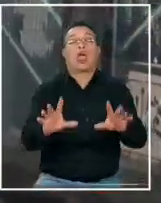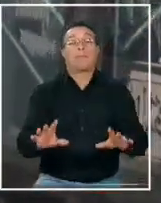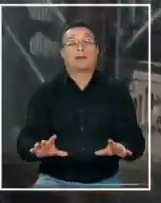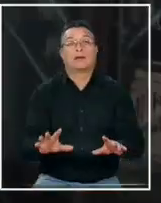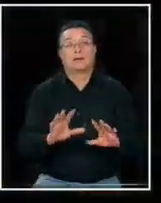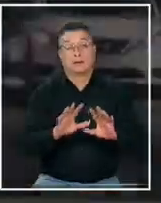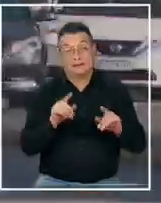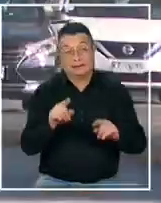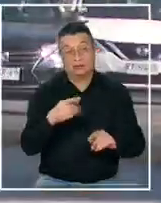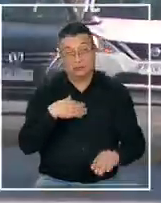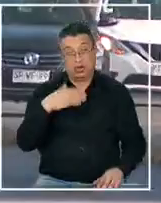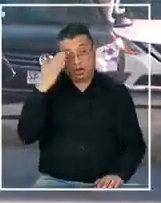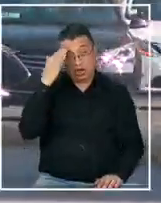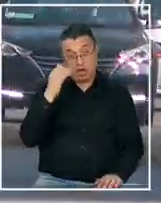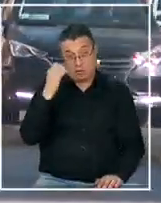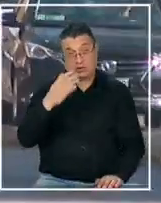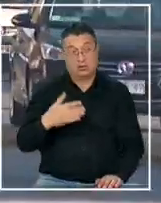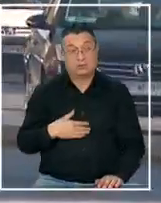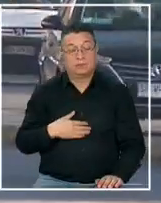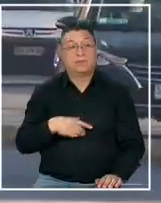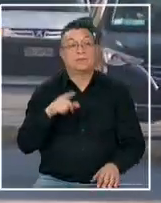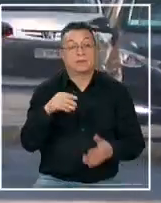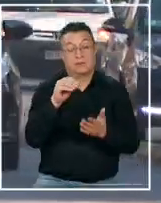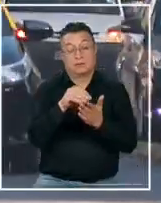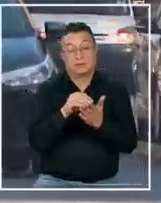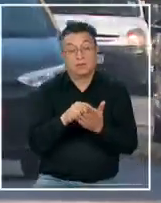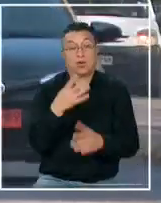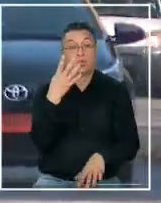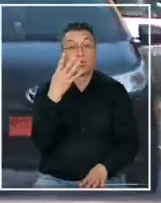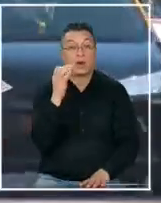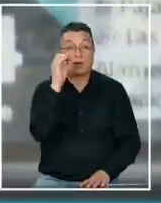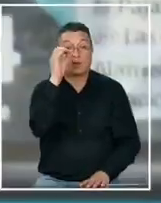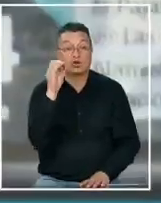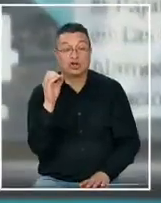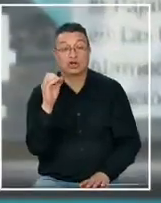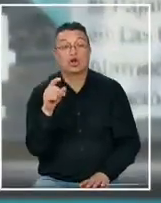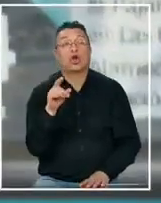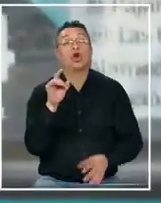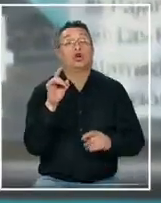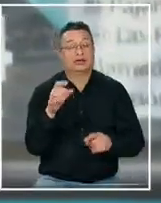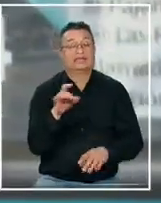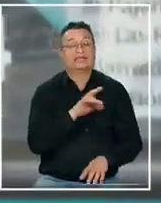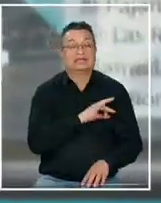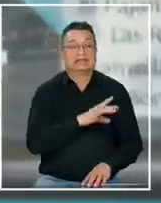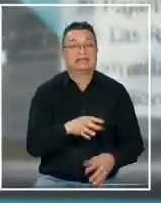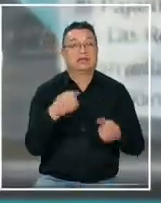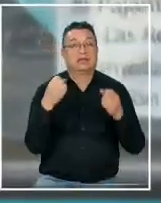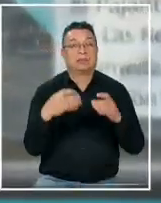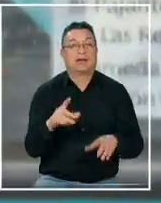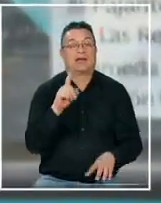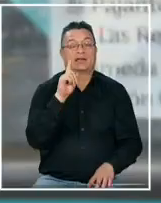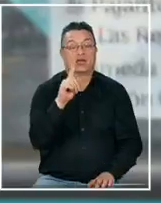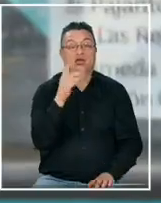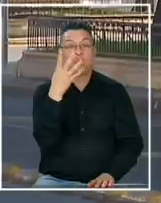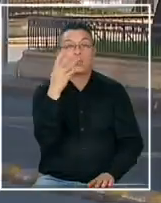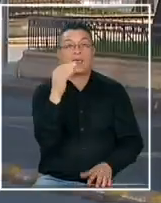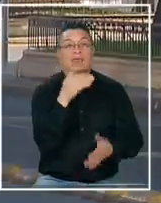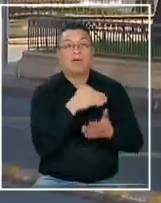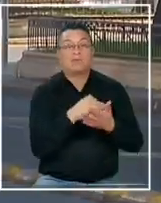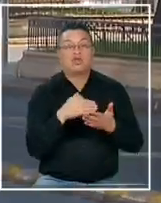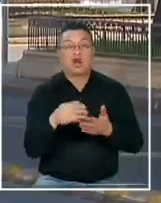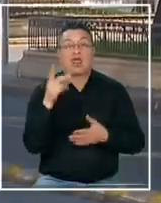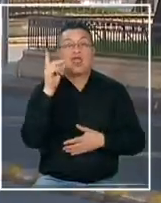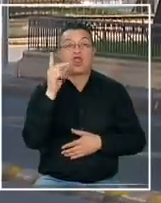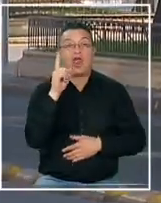esa es mi opinión con esta cifra sobre el 40% de evasión Chile pierde 140 millones de dólares